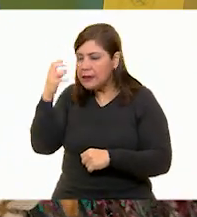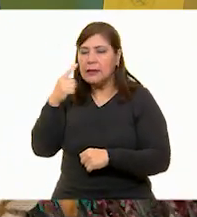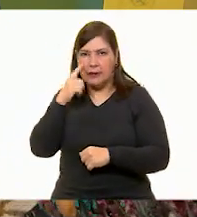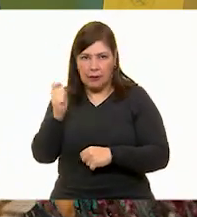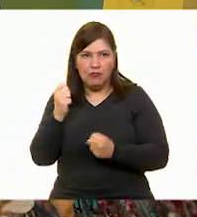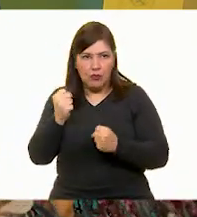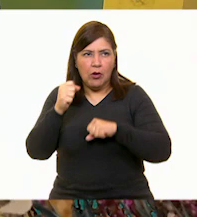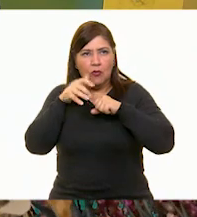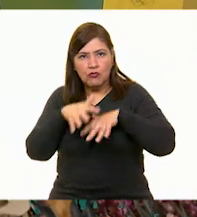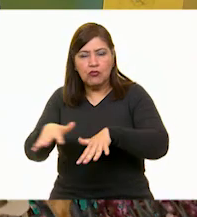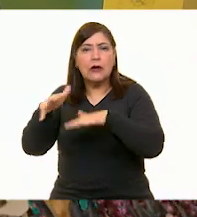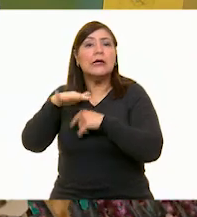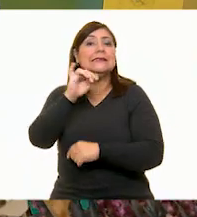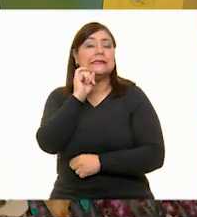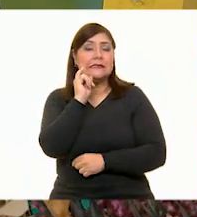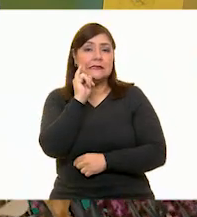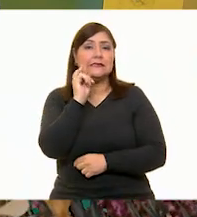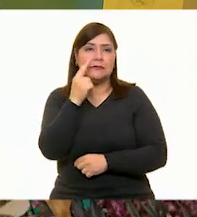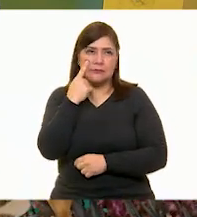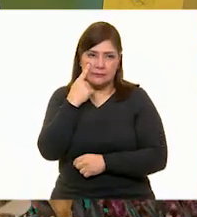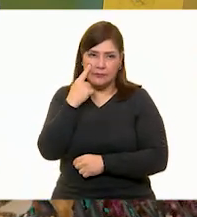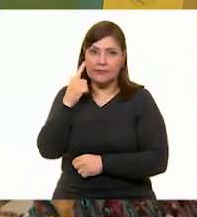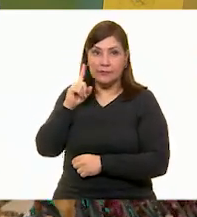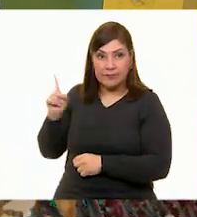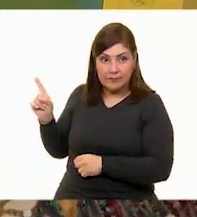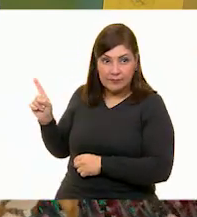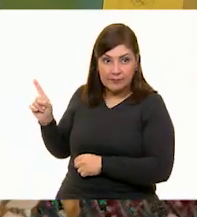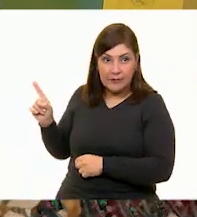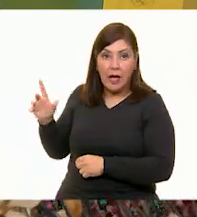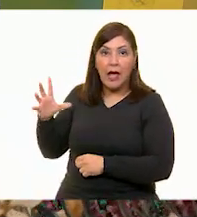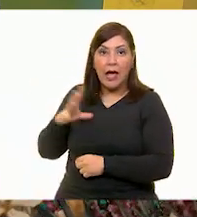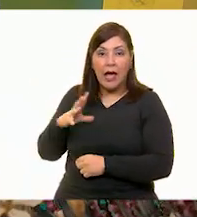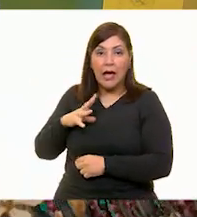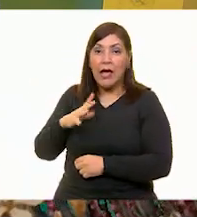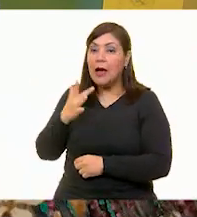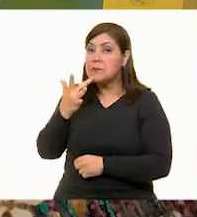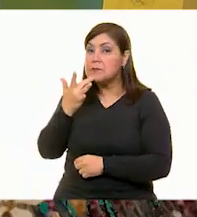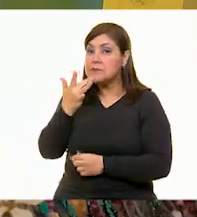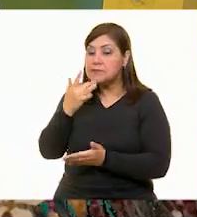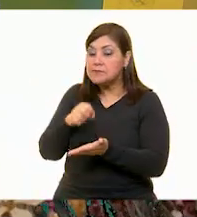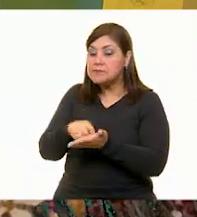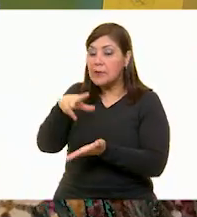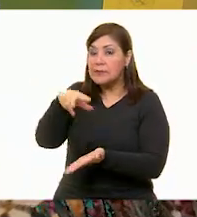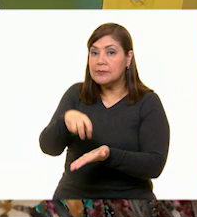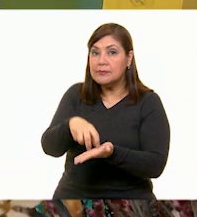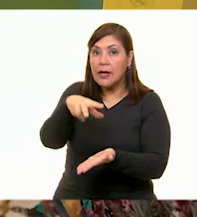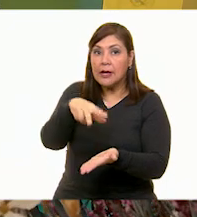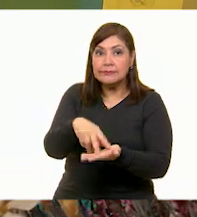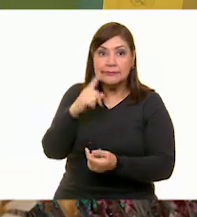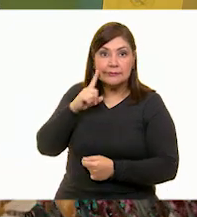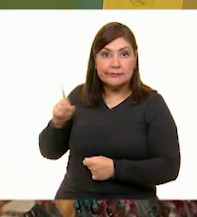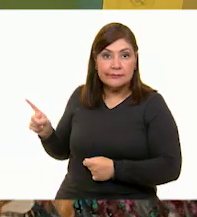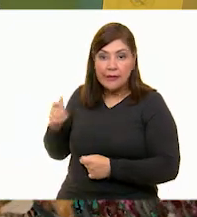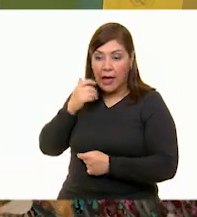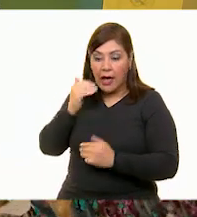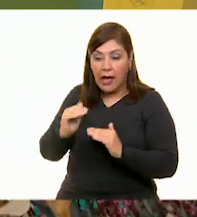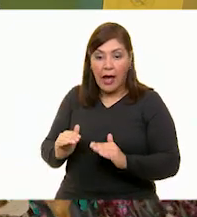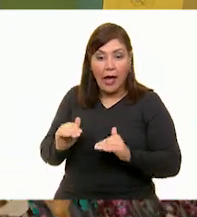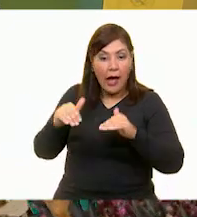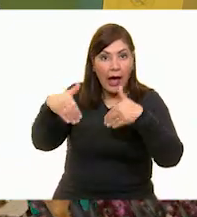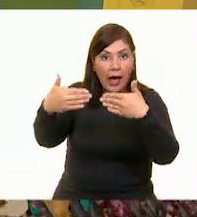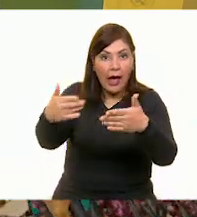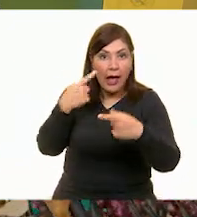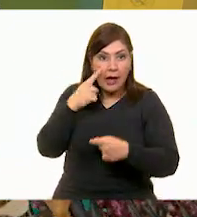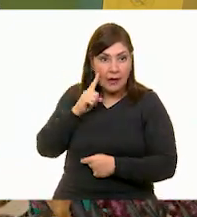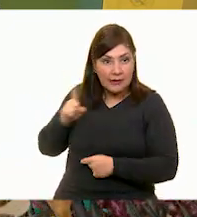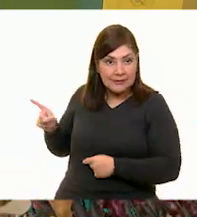Fuerte, ¿verdad? Sí. vemos a una ranita que quiere cruzar del otro lado. Necesitamos ayudarla